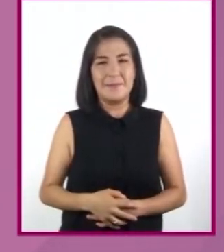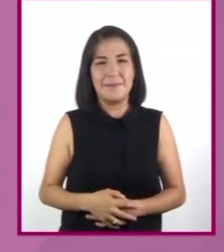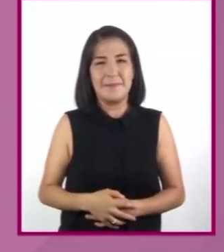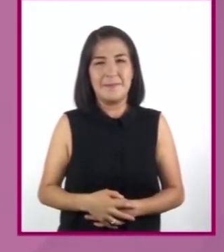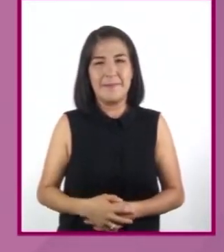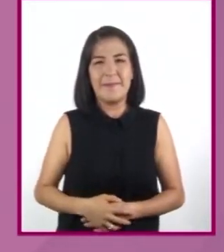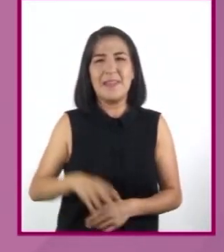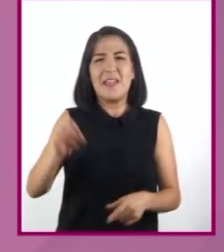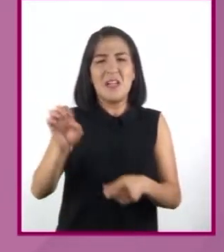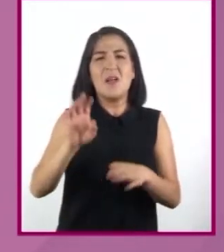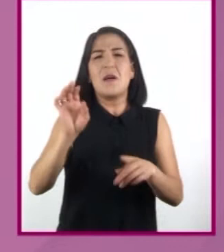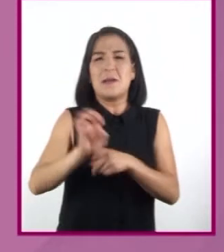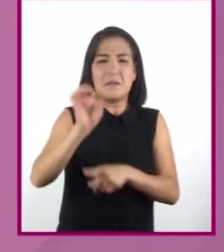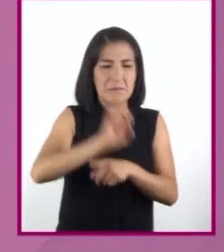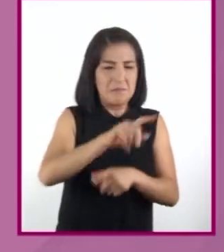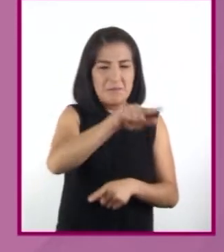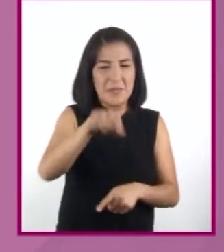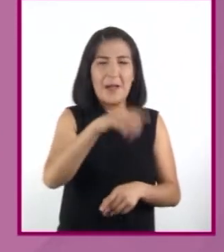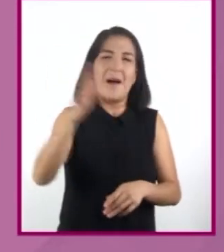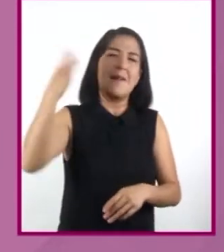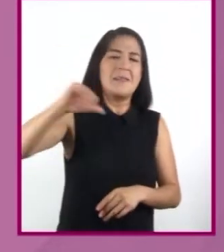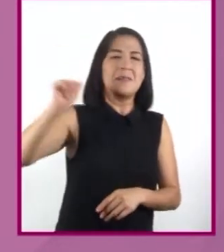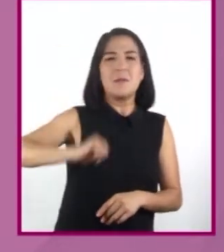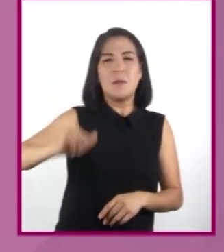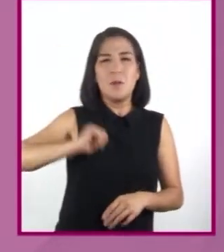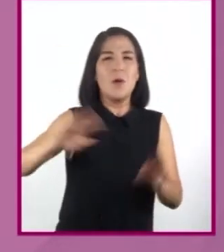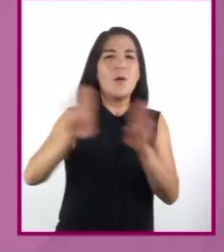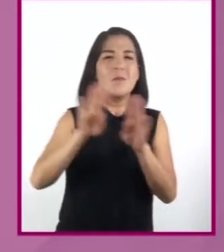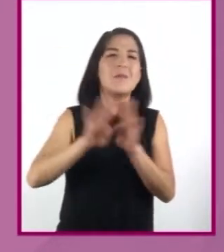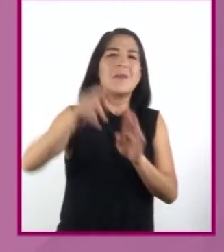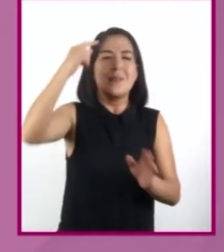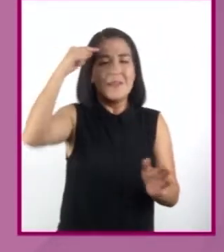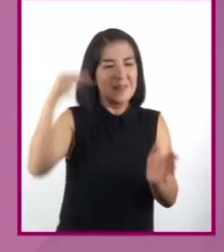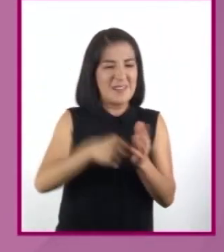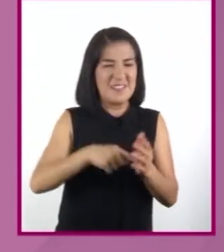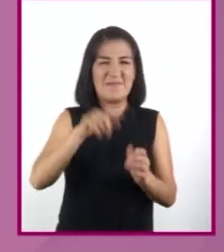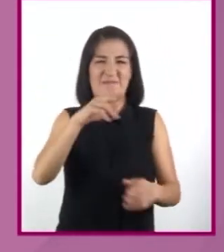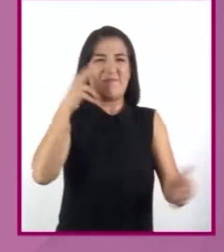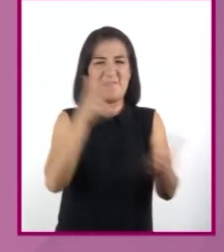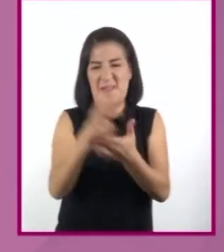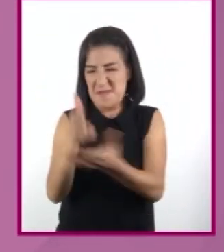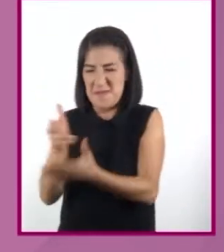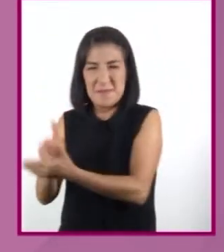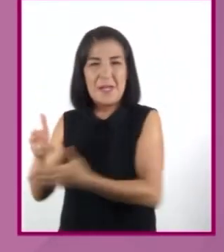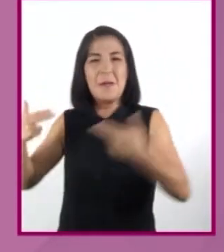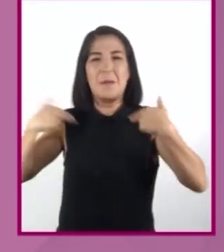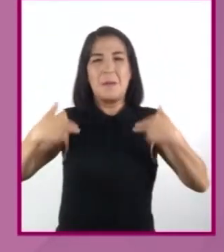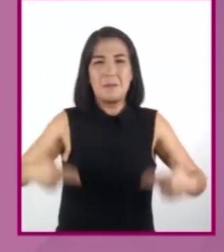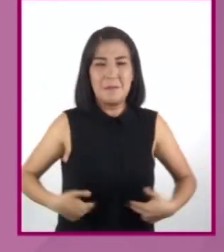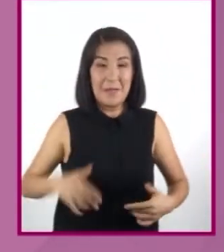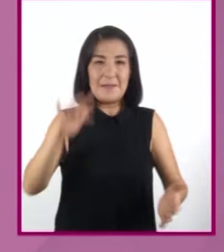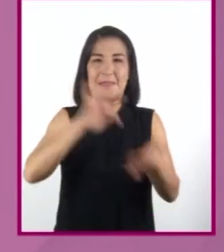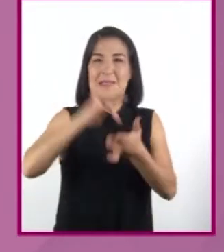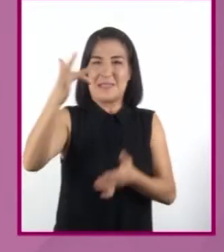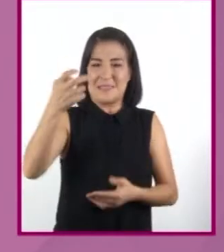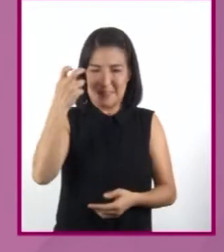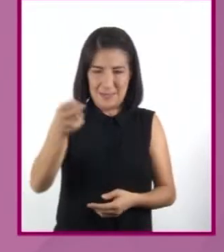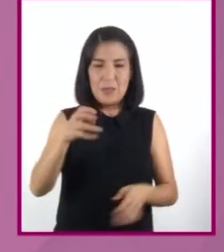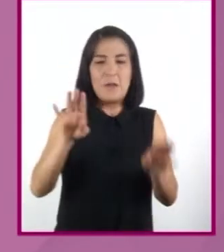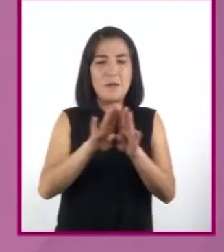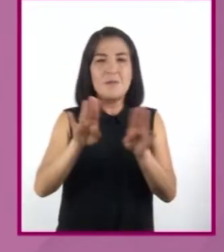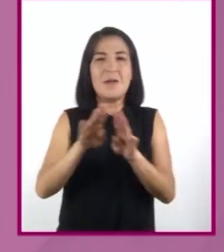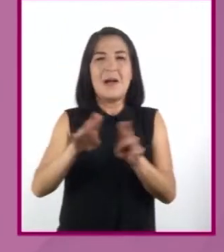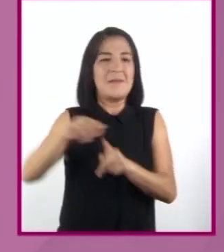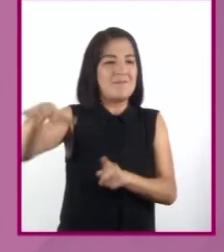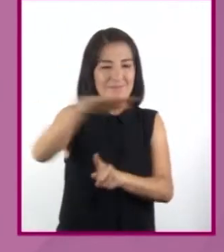Época en que la sociedad se nutría de la creciente criminalidad urbana y gracias al auge de la